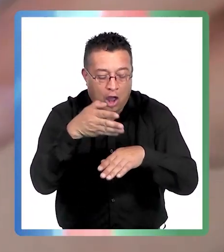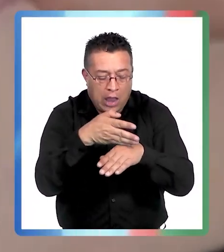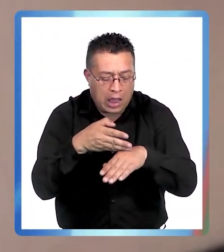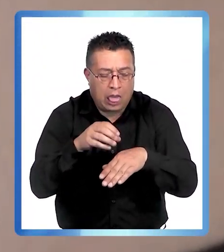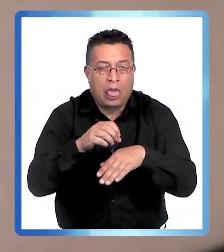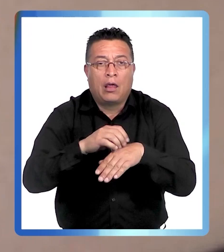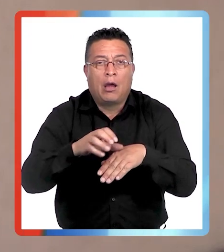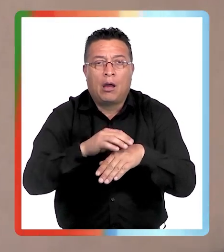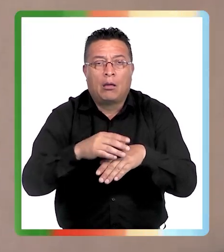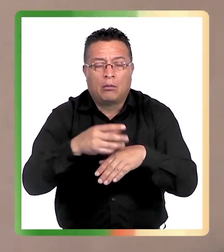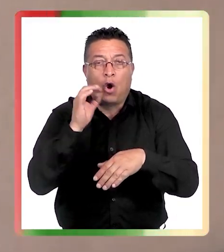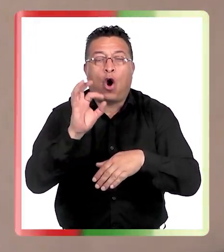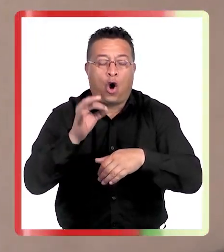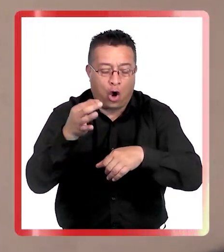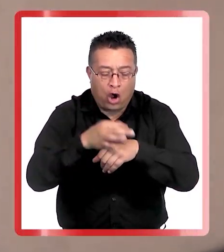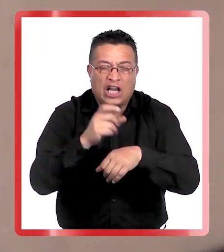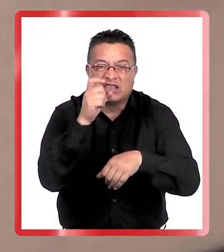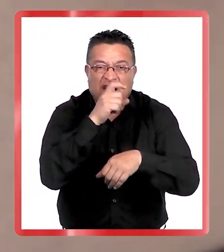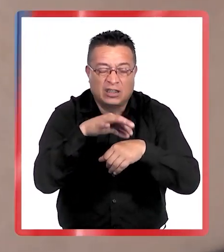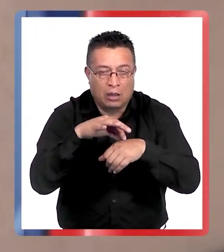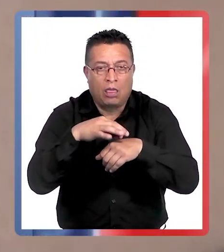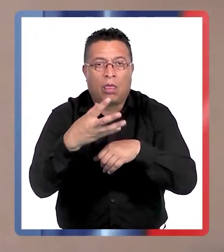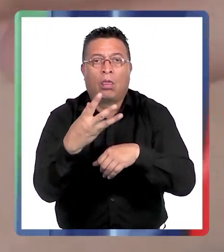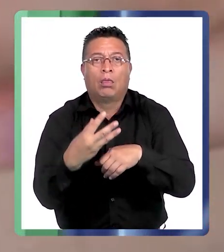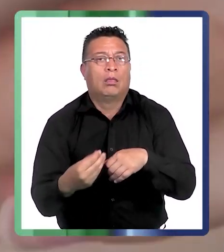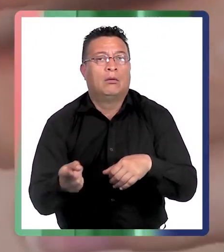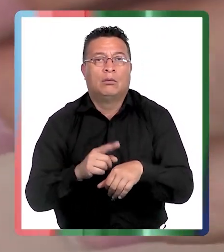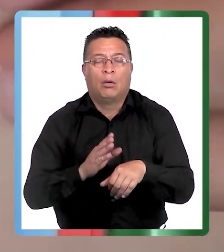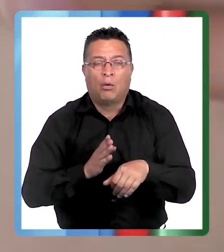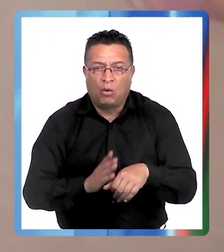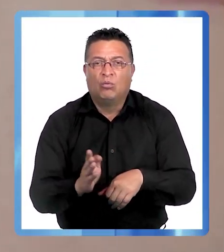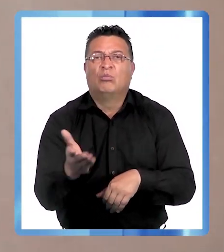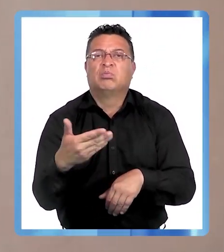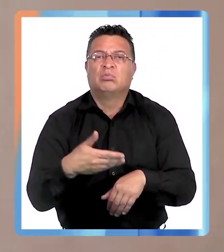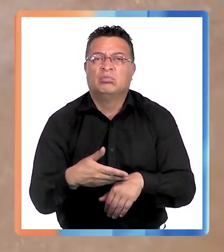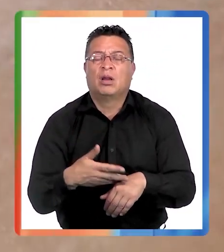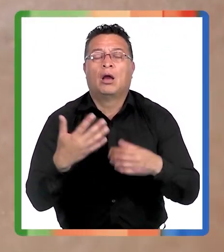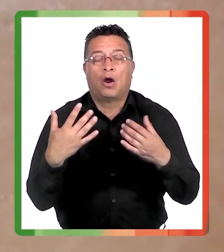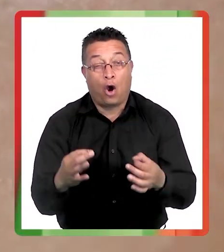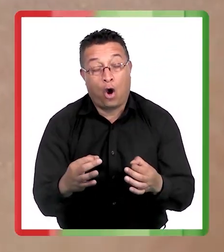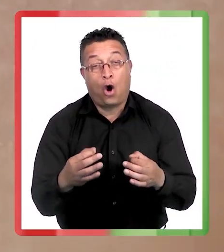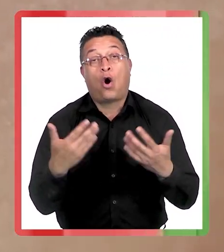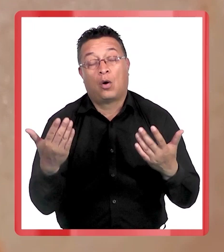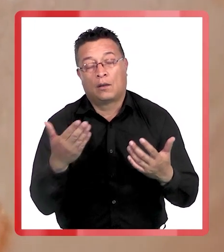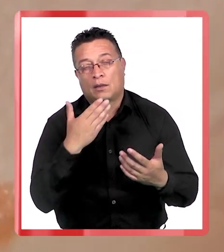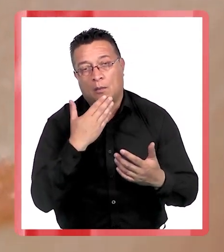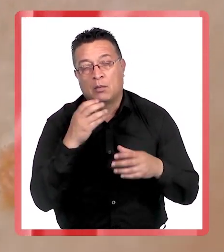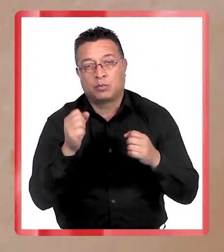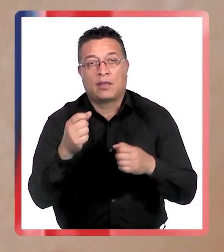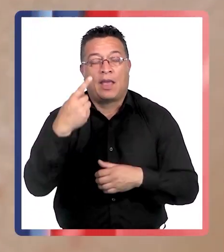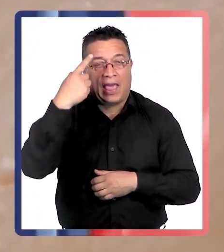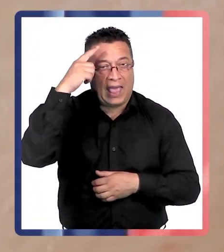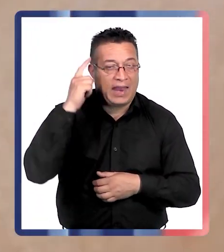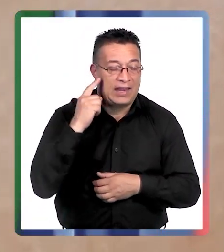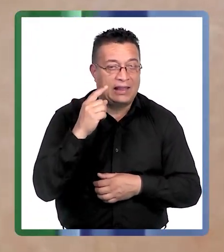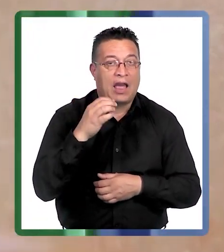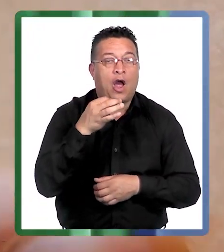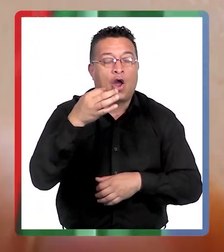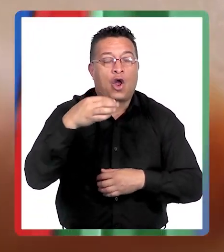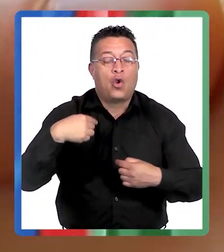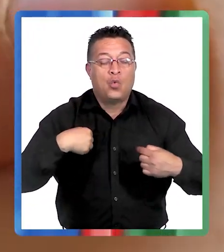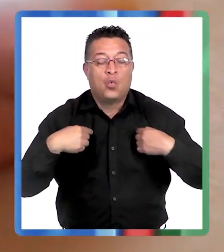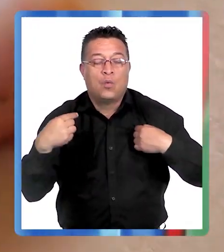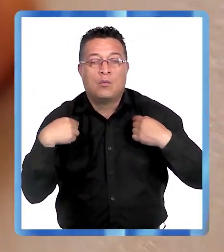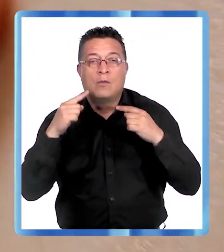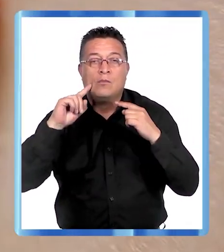o una costra que uno piensa que se va a pasar y no se pasa. O también puede ser como una herida o un lunar que aparece de